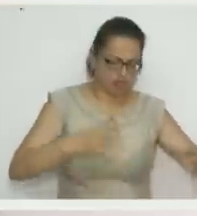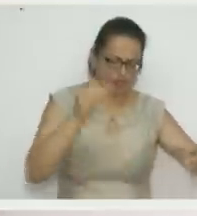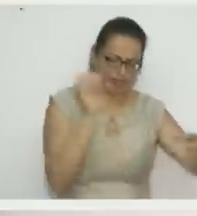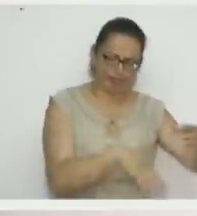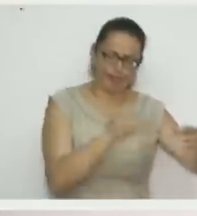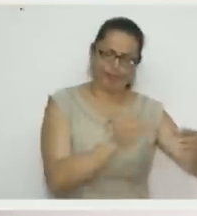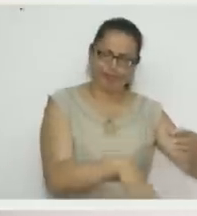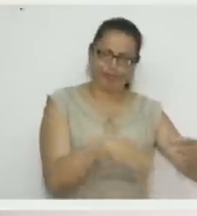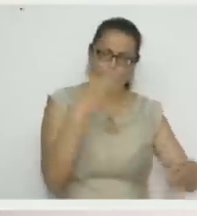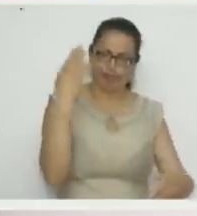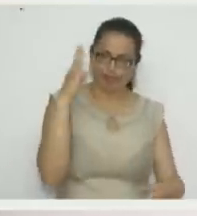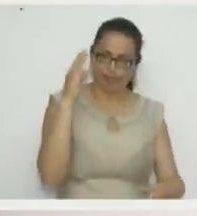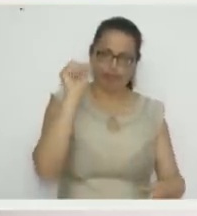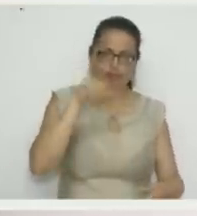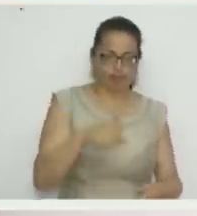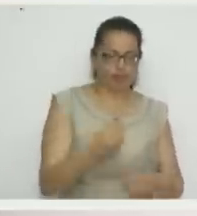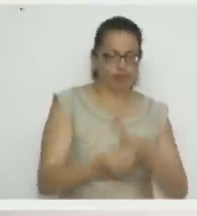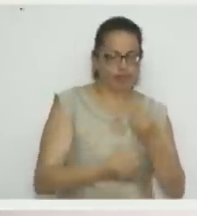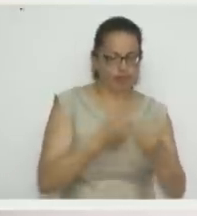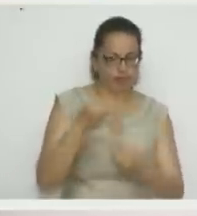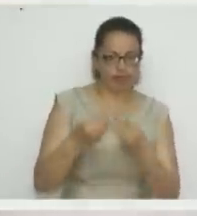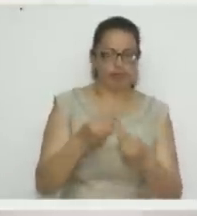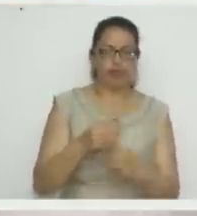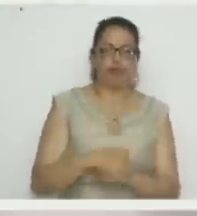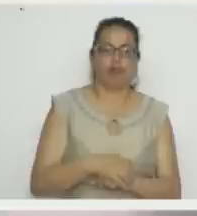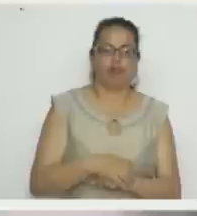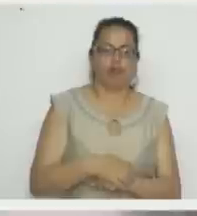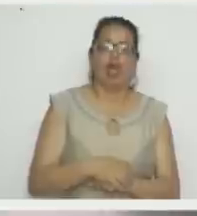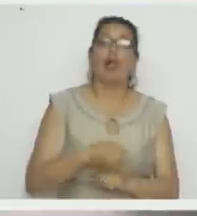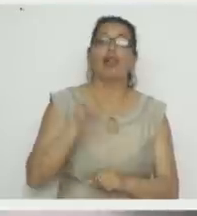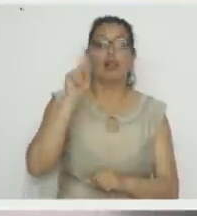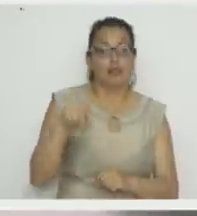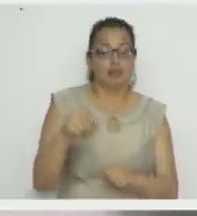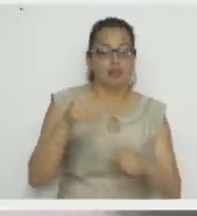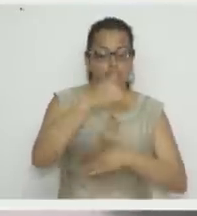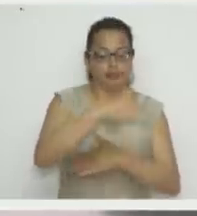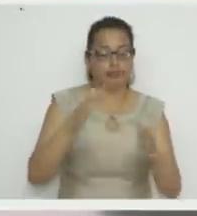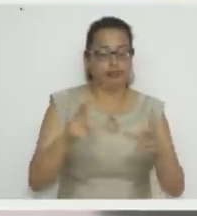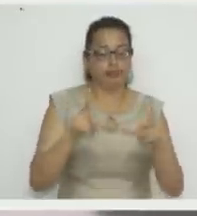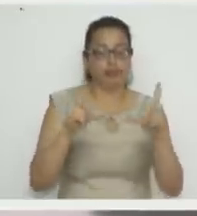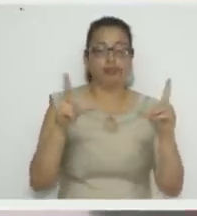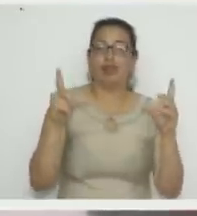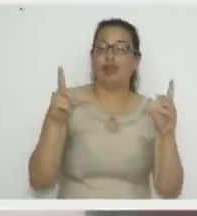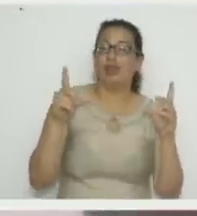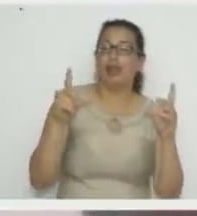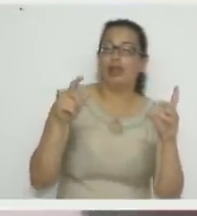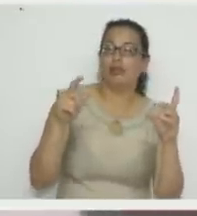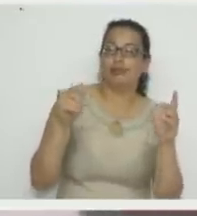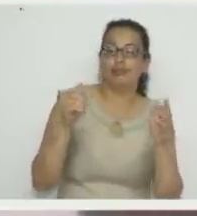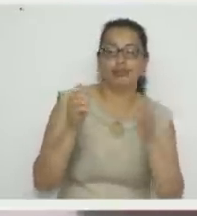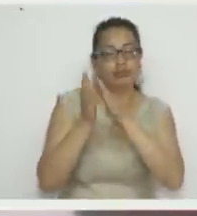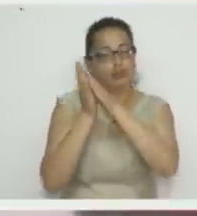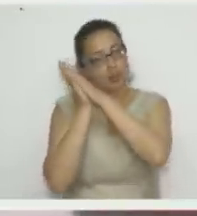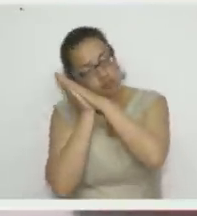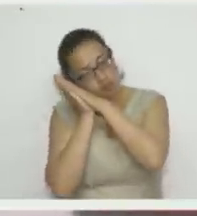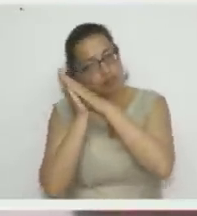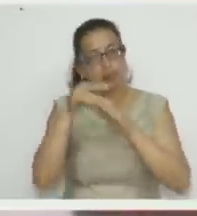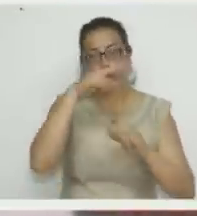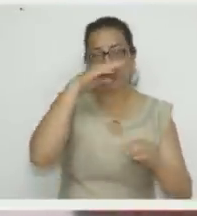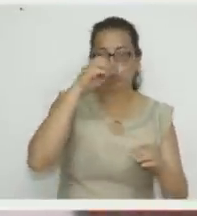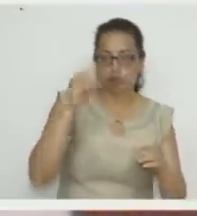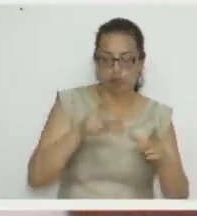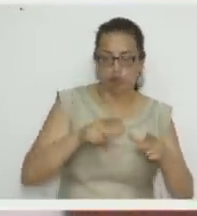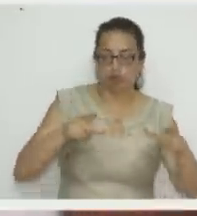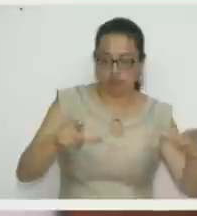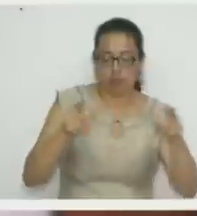madera son lindas y muy decorativas, sobre todo para los cuartos de los niños, ¿no? Para dejarlos en los cuartos. Sí señor. ¿Y ese